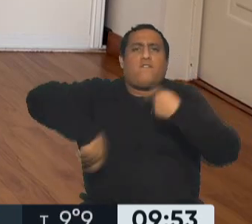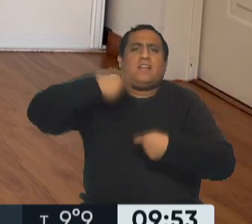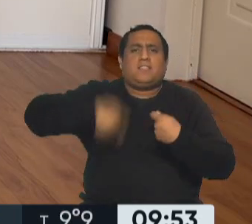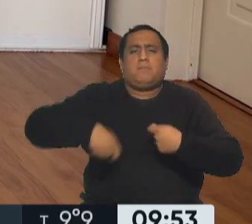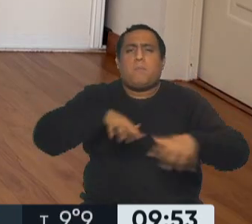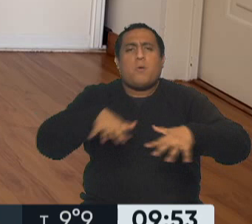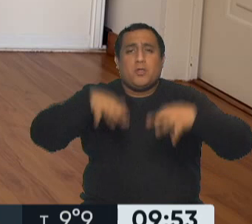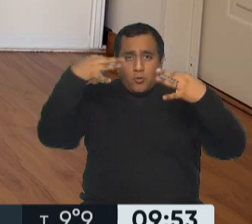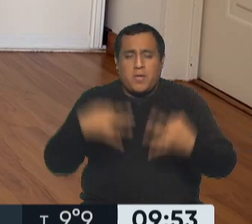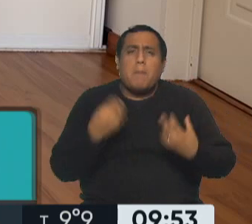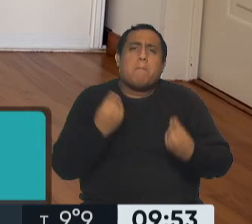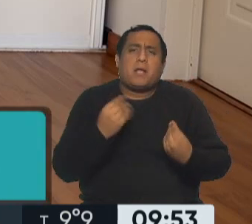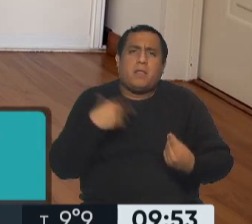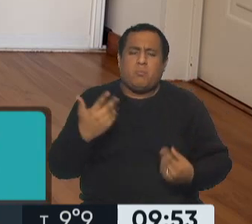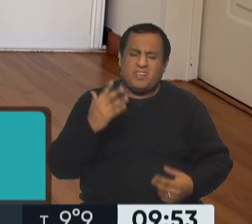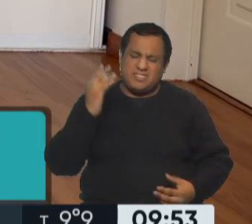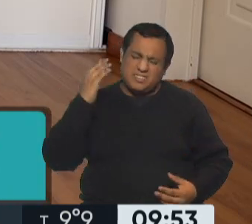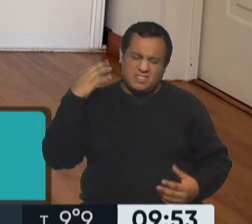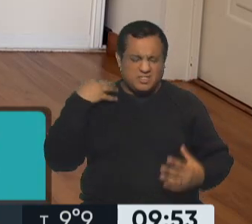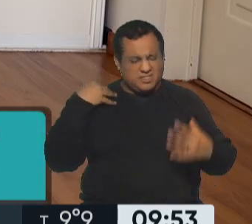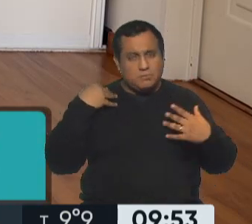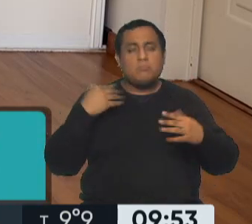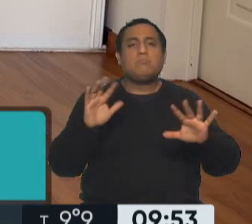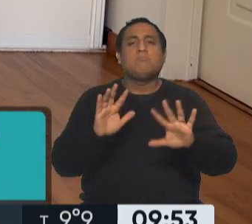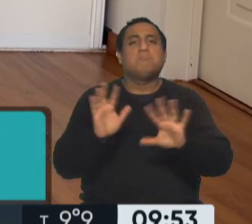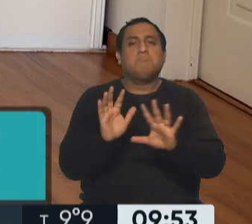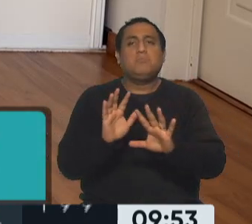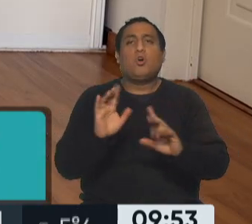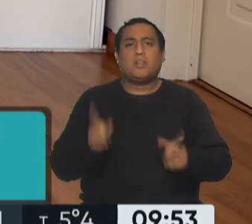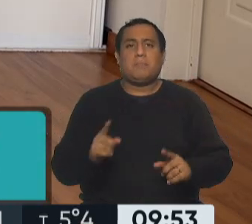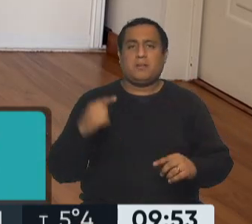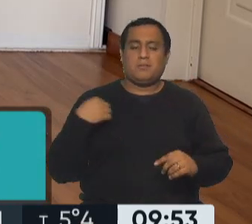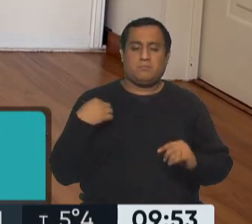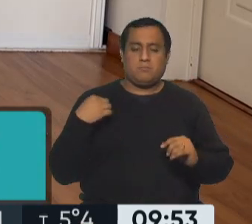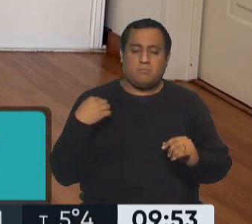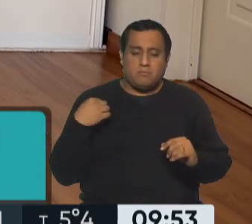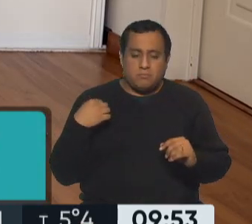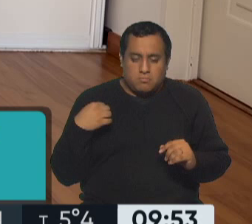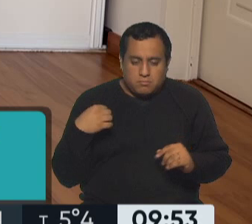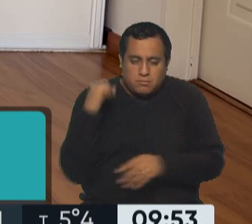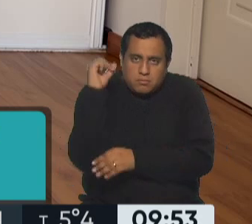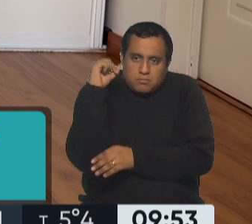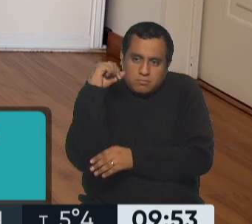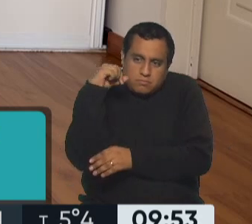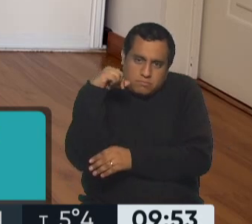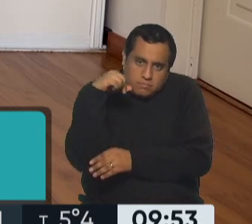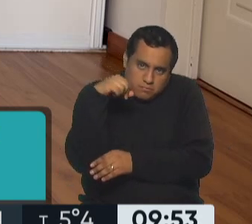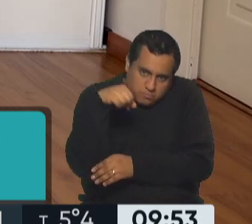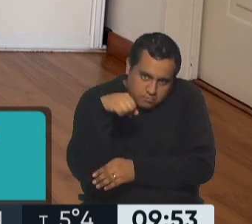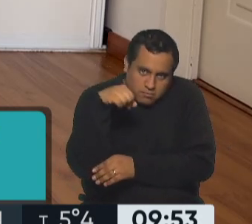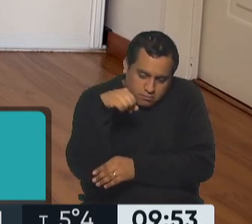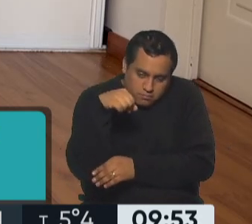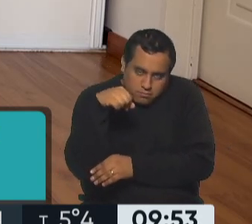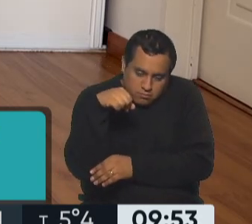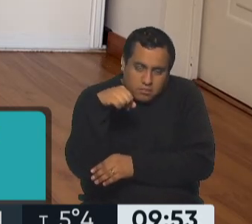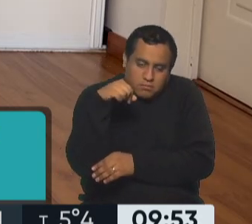solamente evitar tensiones populares sino vieron que se va generando una especie de jorobita con el tiempo donde nos vamos achicando achicando achicando achicando